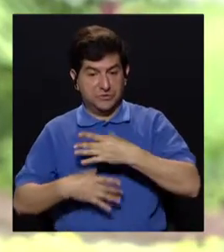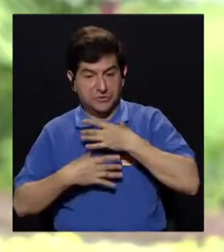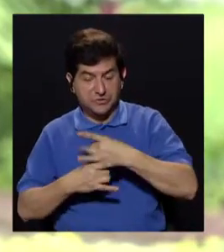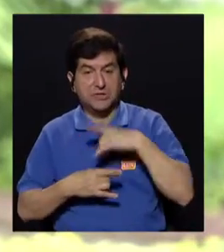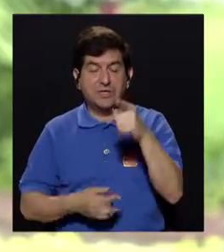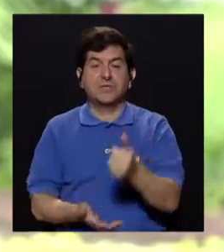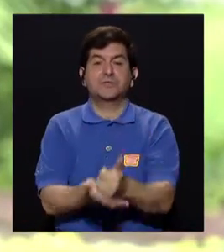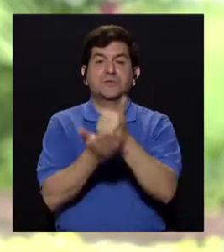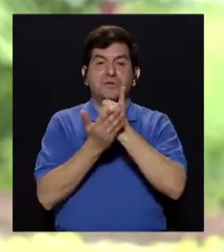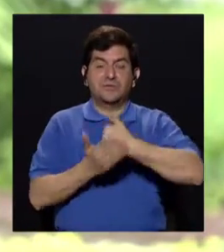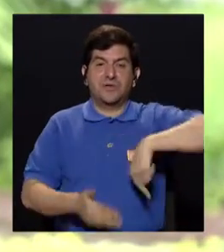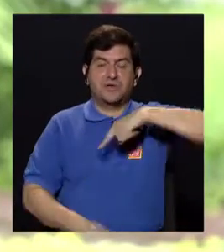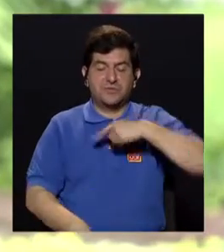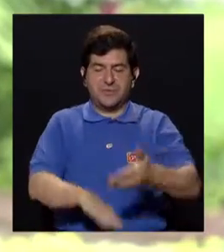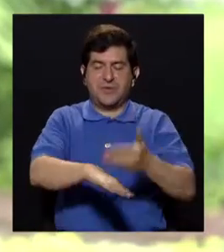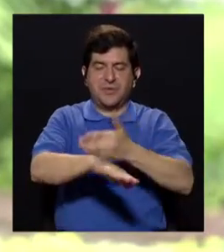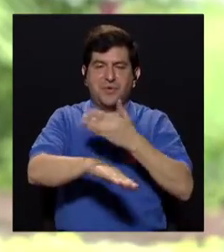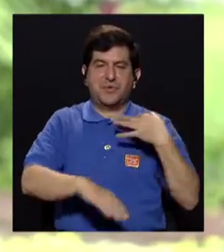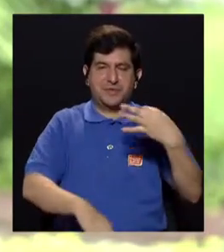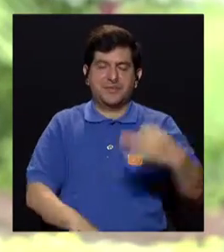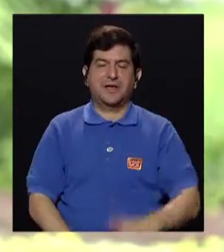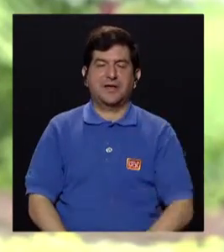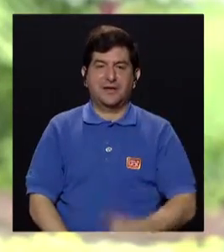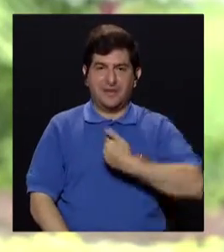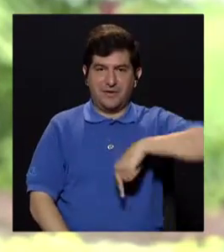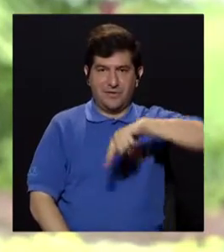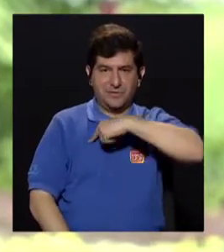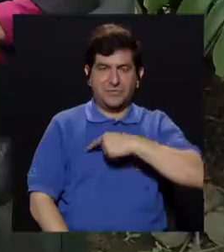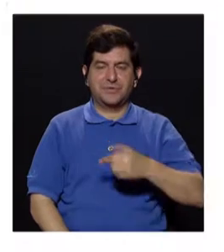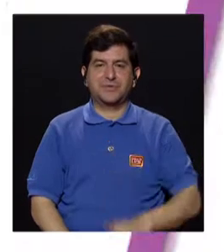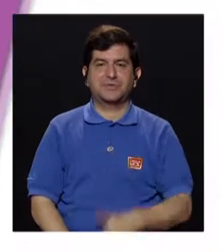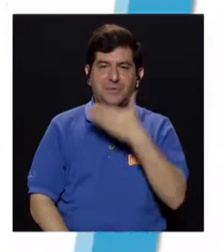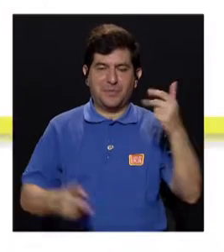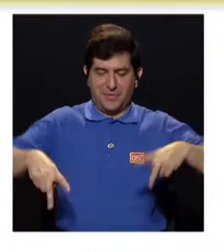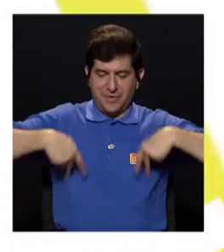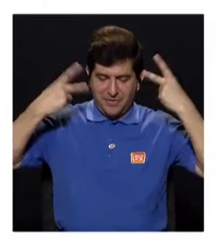interesa que usted nos haga crecer cada día. Somos Vivir Mejor.